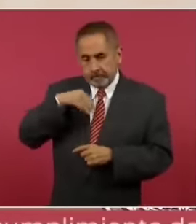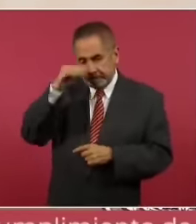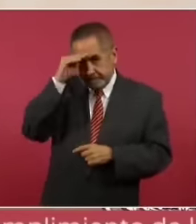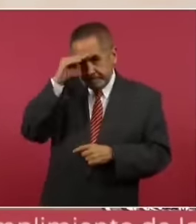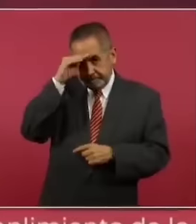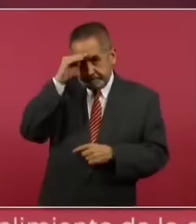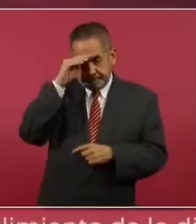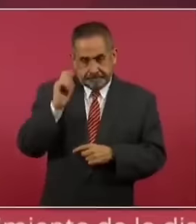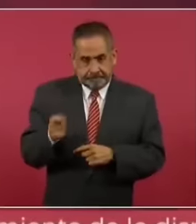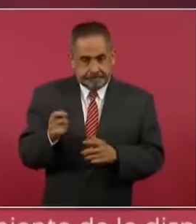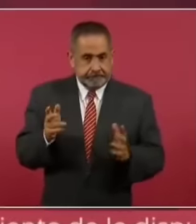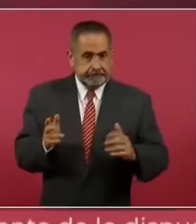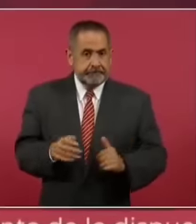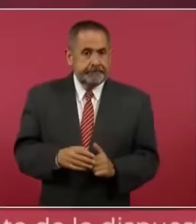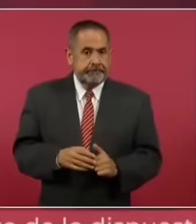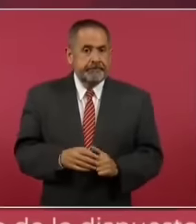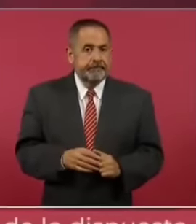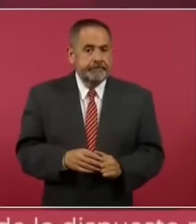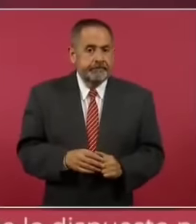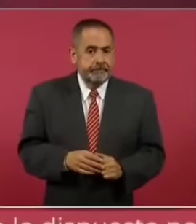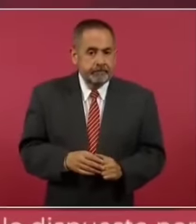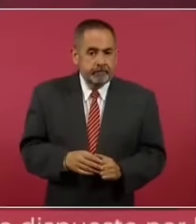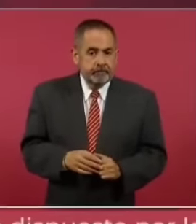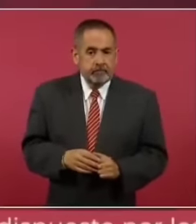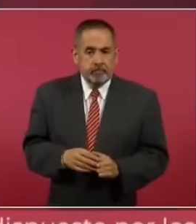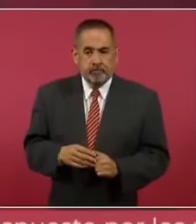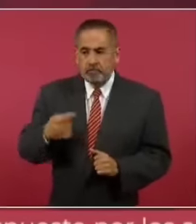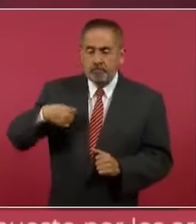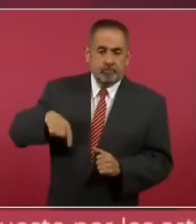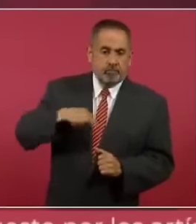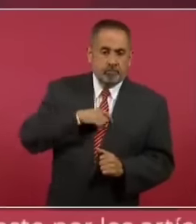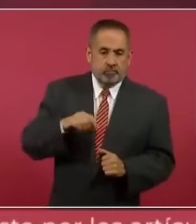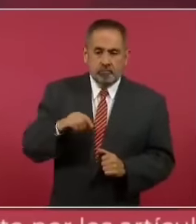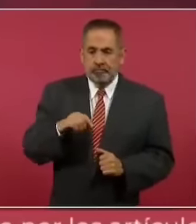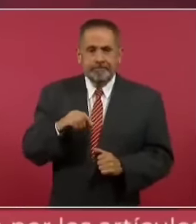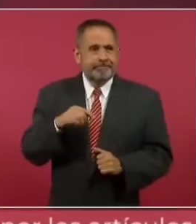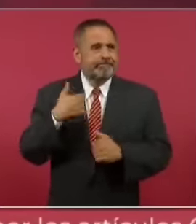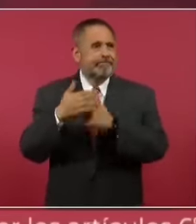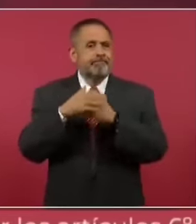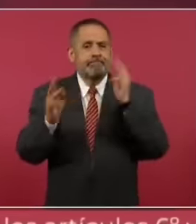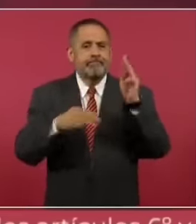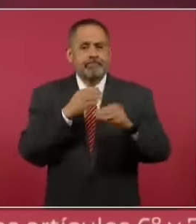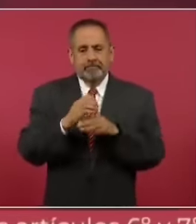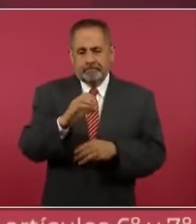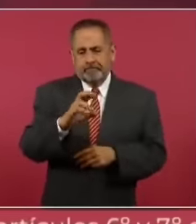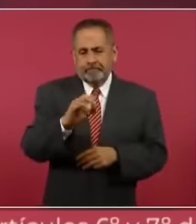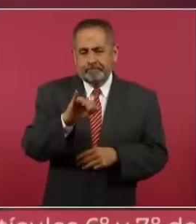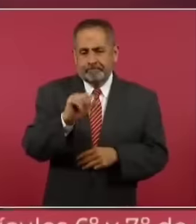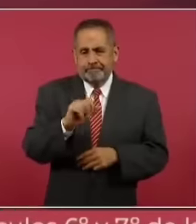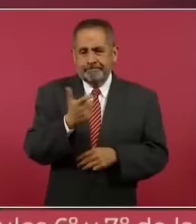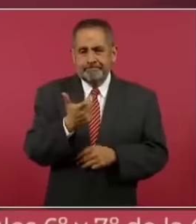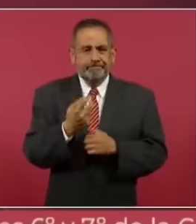que aún con una crisis financiera en el futuro